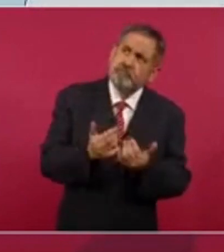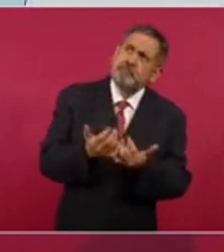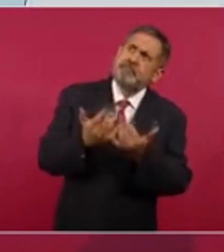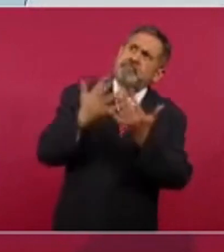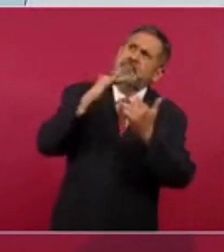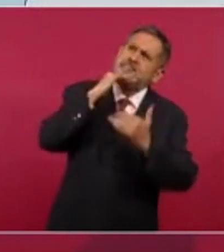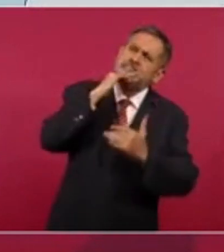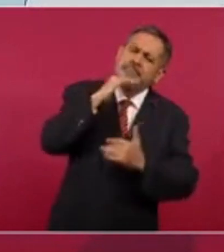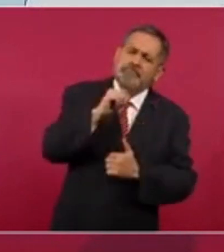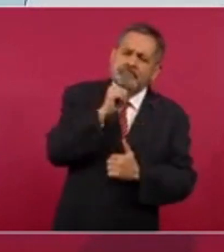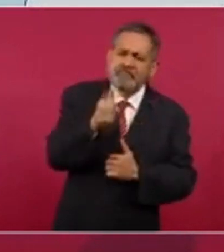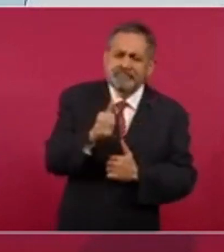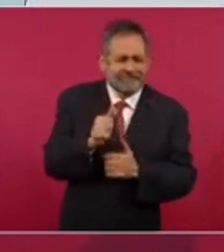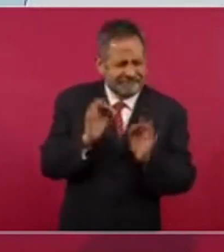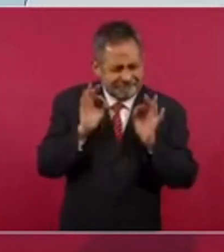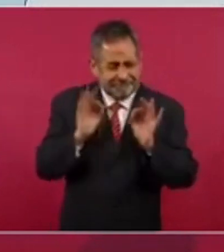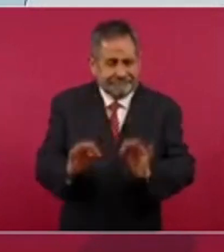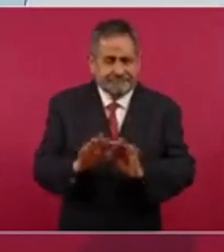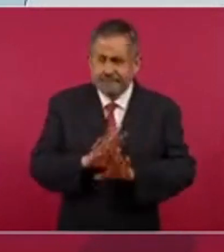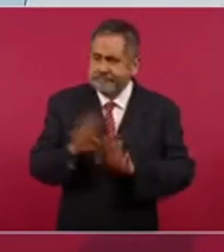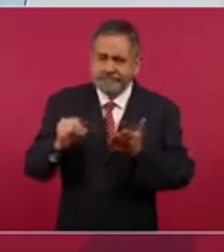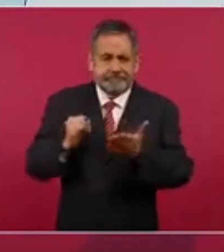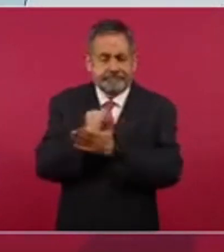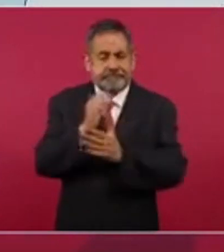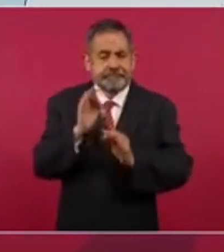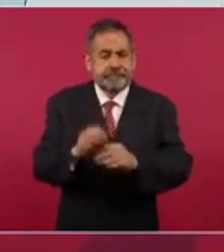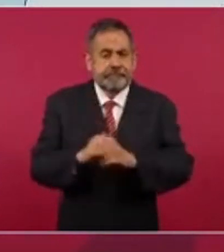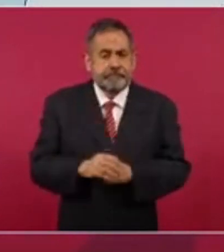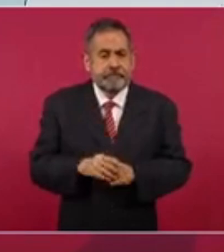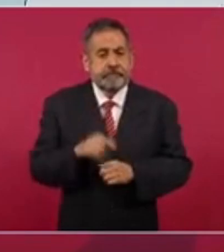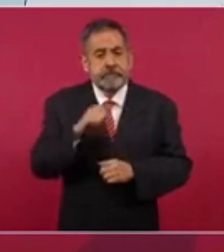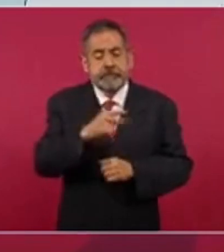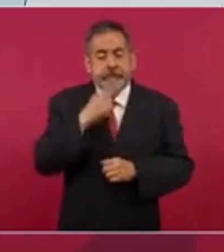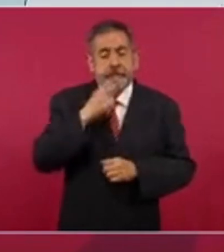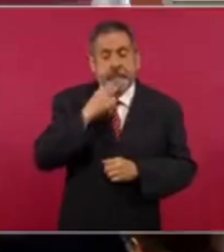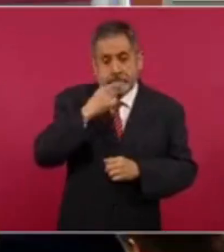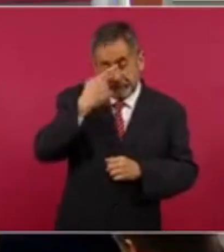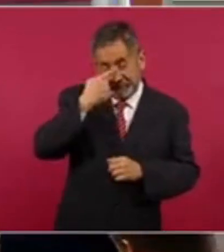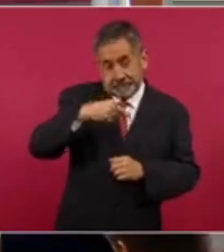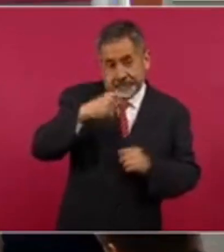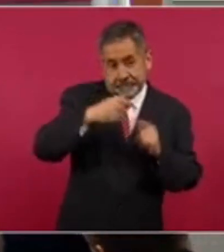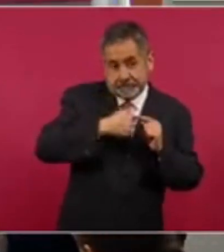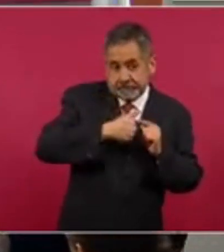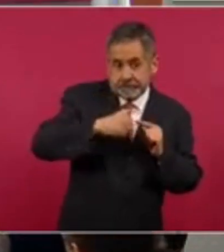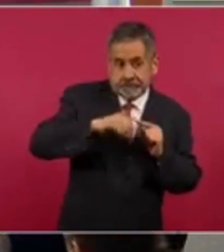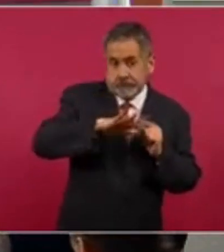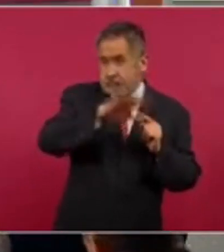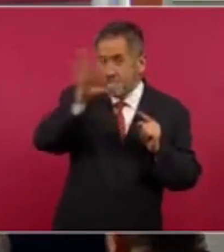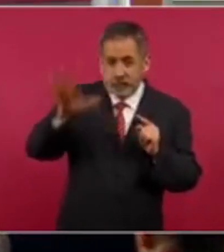ya se tomó la decisión que va a ser el diésel que se va a utilizar en todo